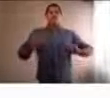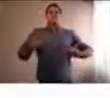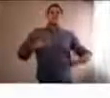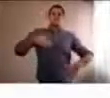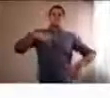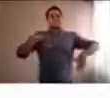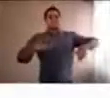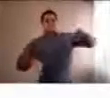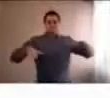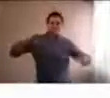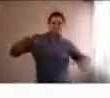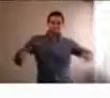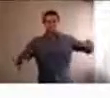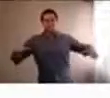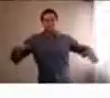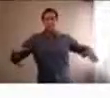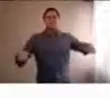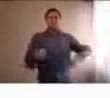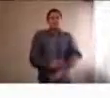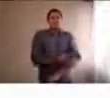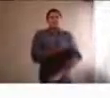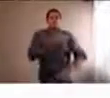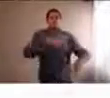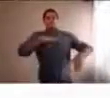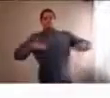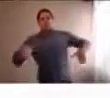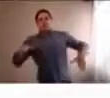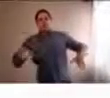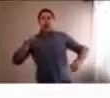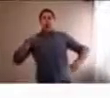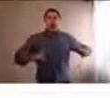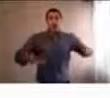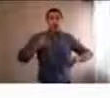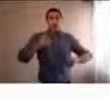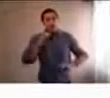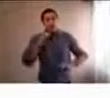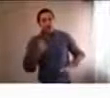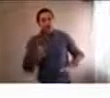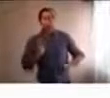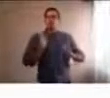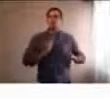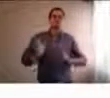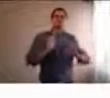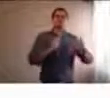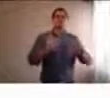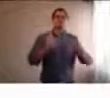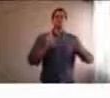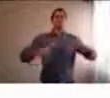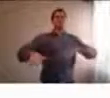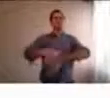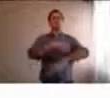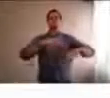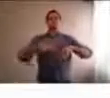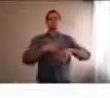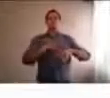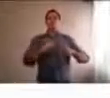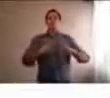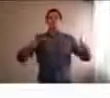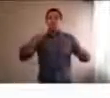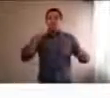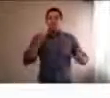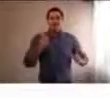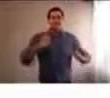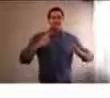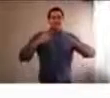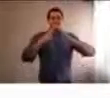día, ¿no? Hay días en los que nos podemos organizar mejor y hay días en donde se termina, Llegamos a la noche y nos damos cuenta